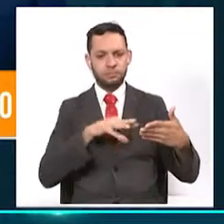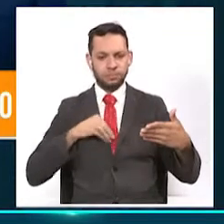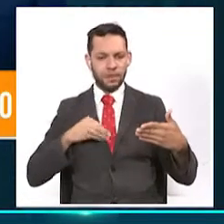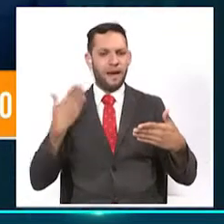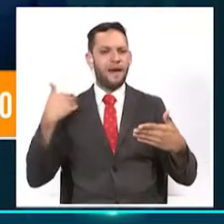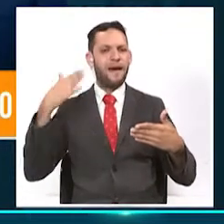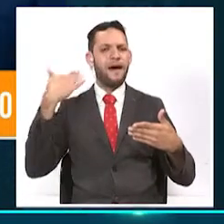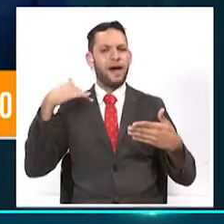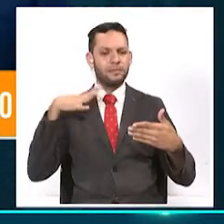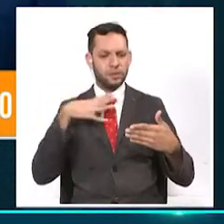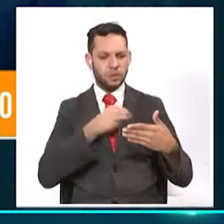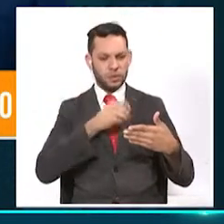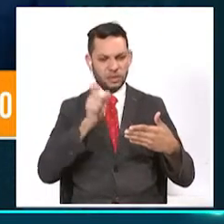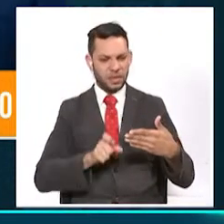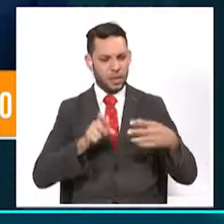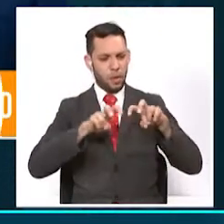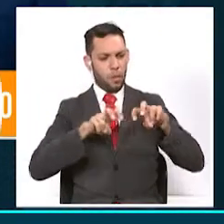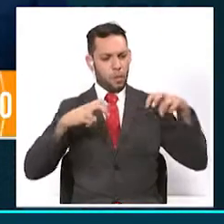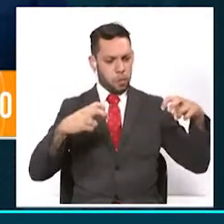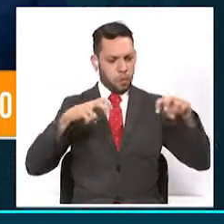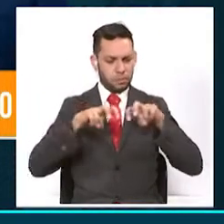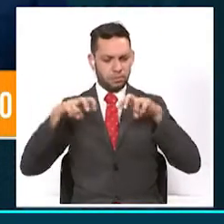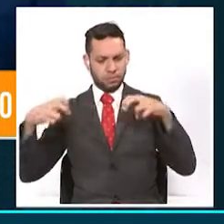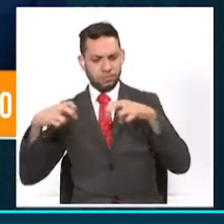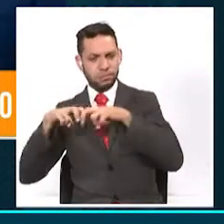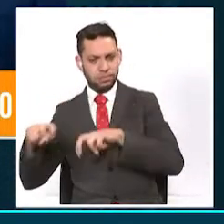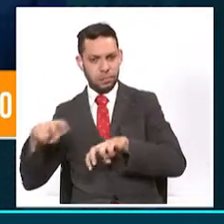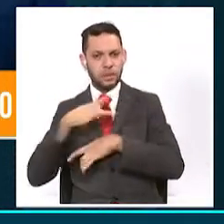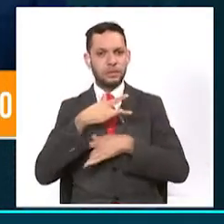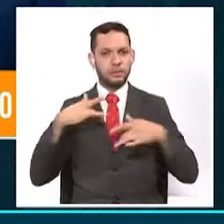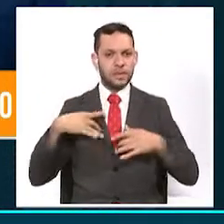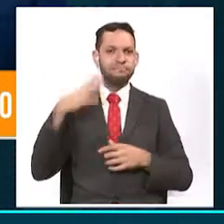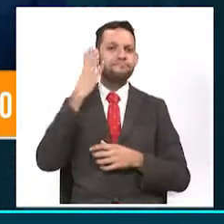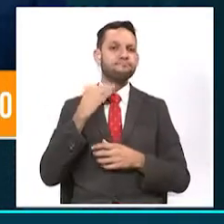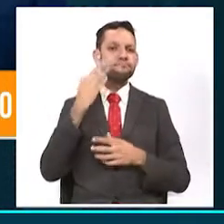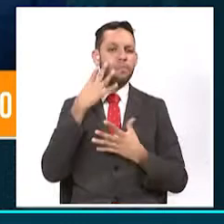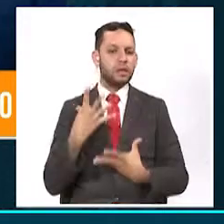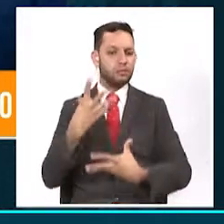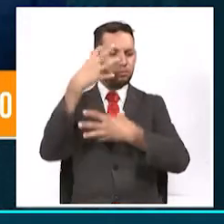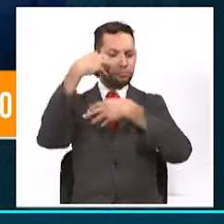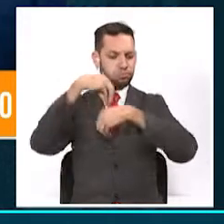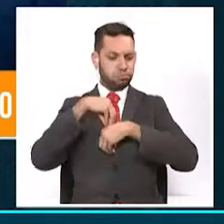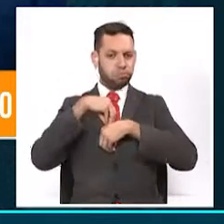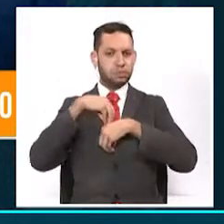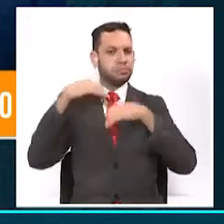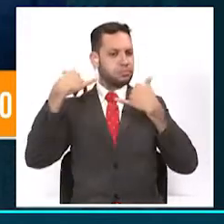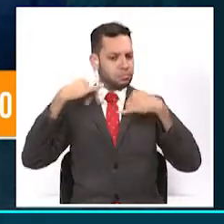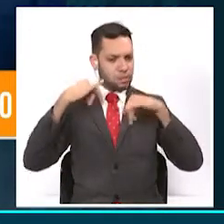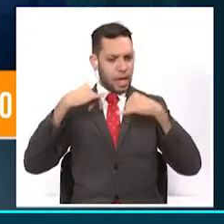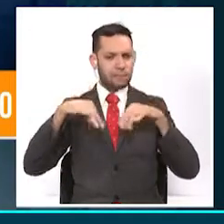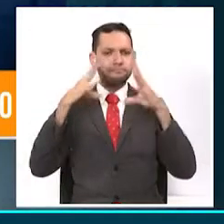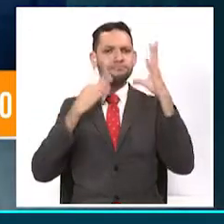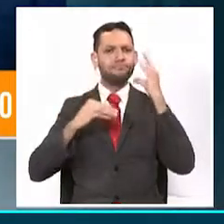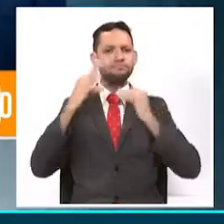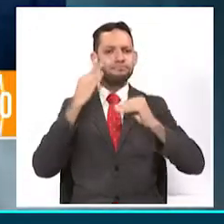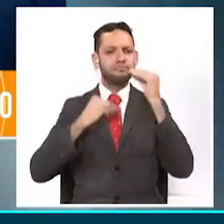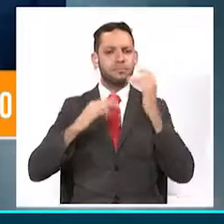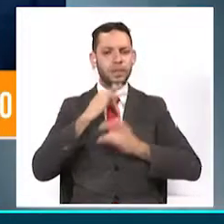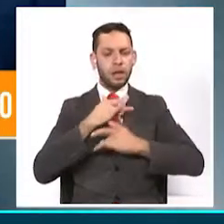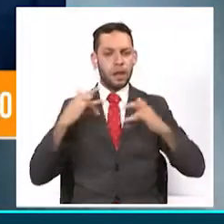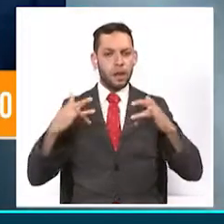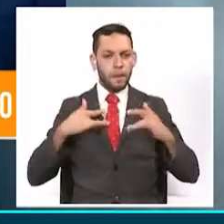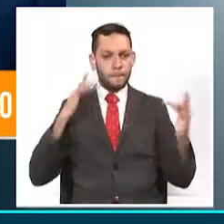existiera la pandemia. Eso es uno hace parte de los requisitos que las autoridades de salud nos hacen